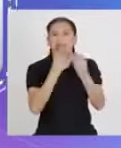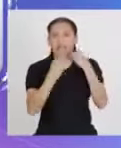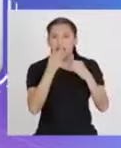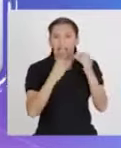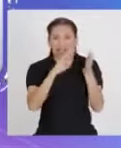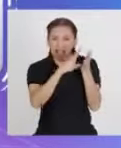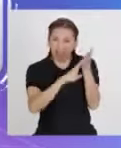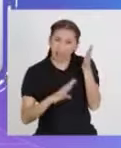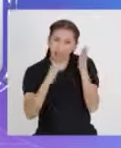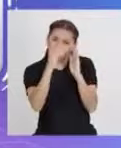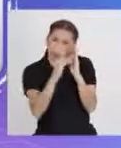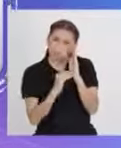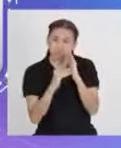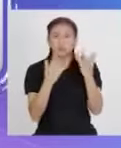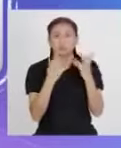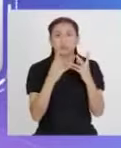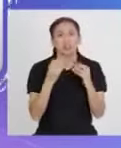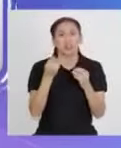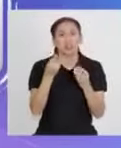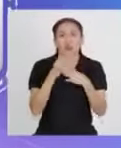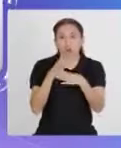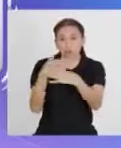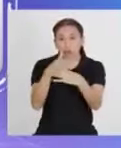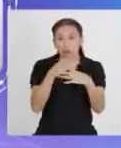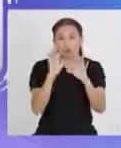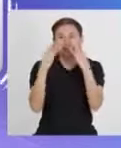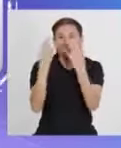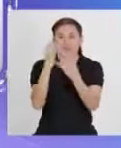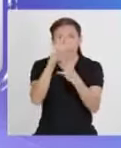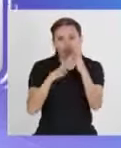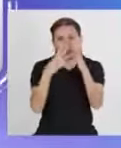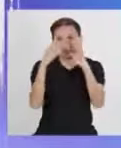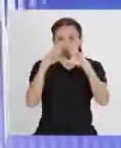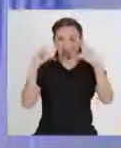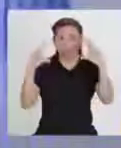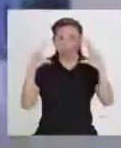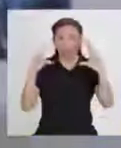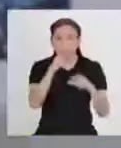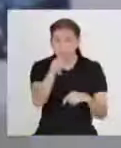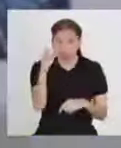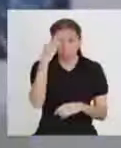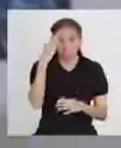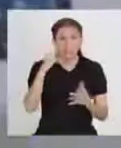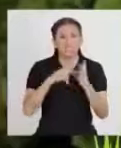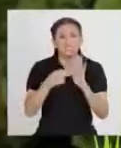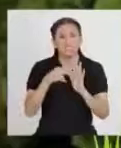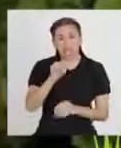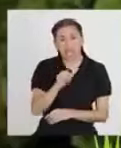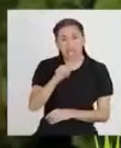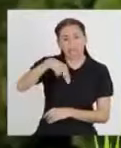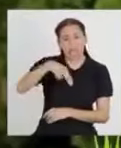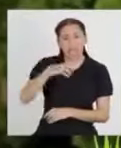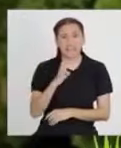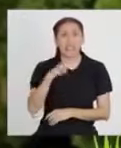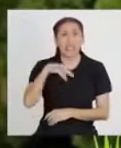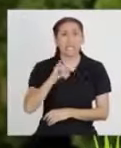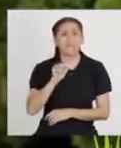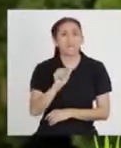información con las familias a través de una cartilla. ¿Pero saben qué es la anemia? Bueno,